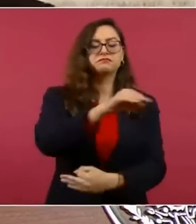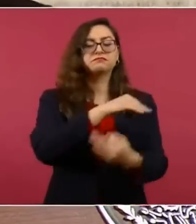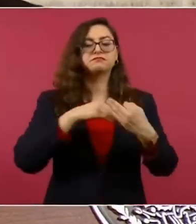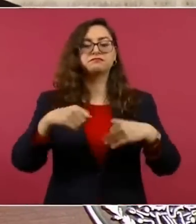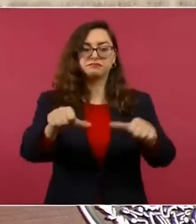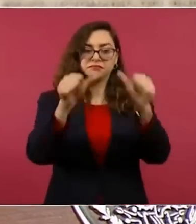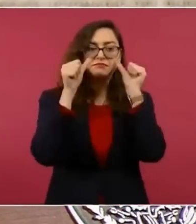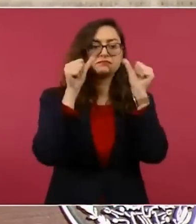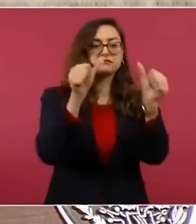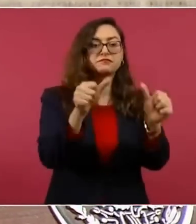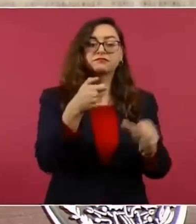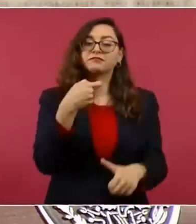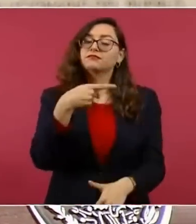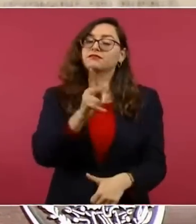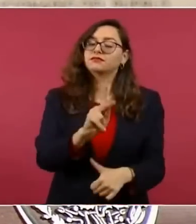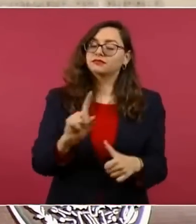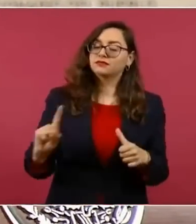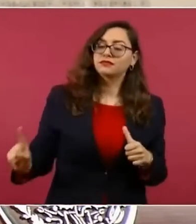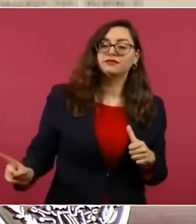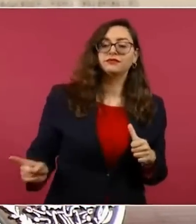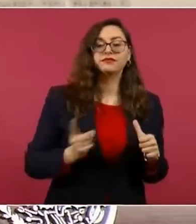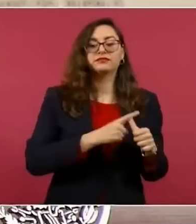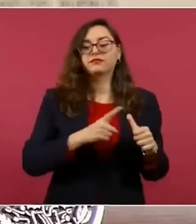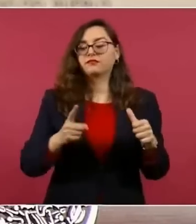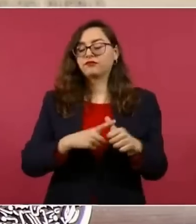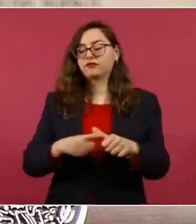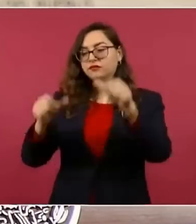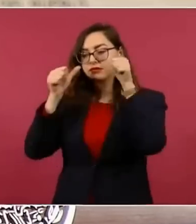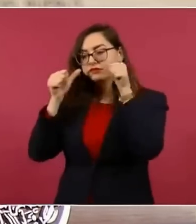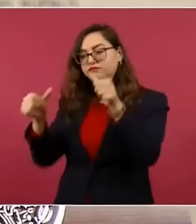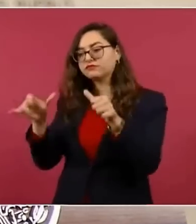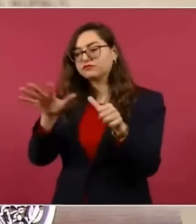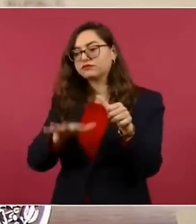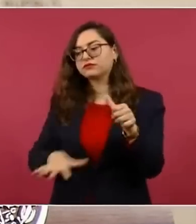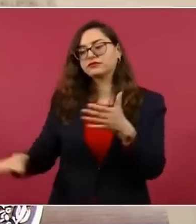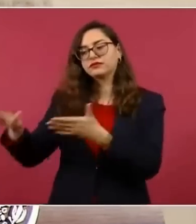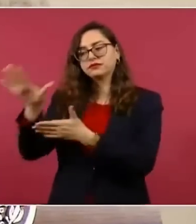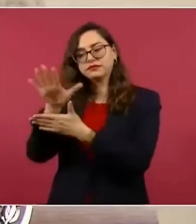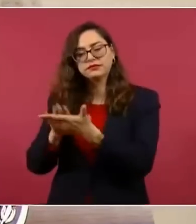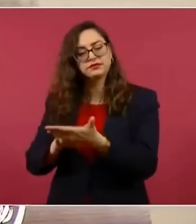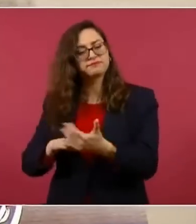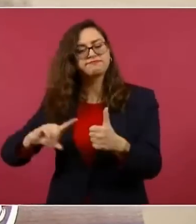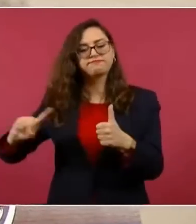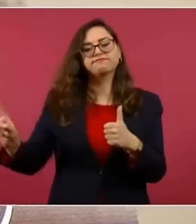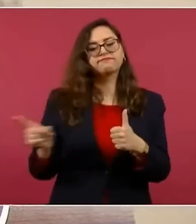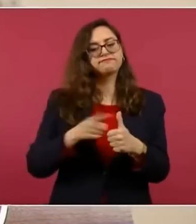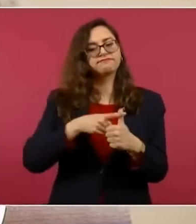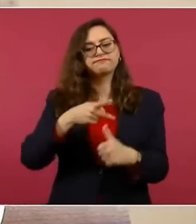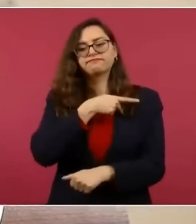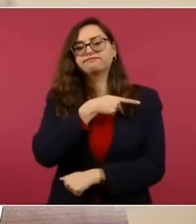pero dándole preferencia a la gente humilde, por el bien de todos, primero los pobres.